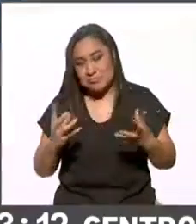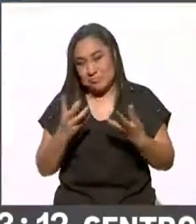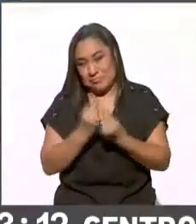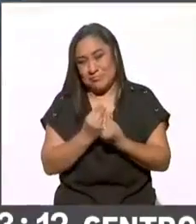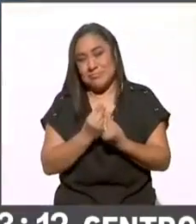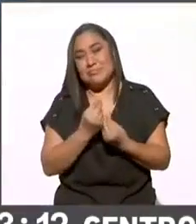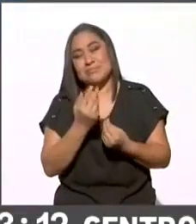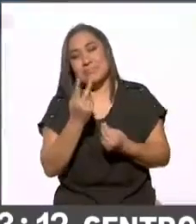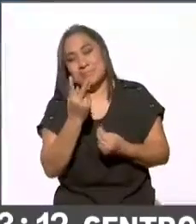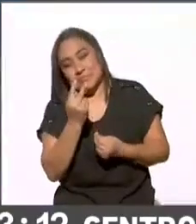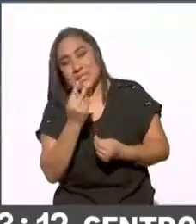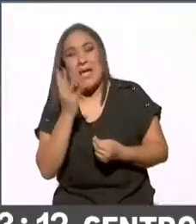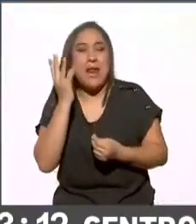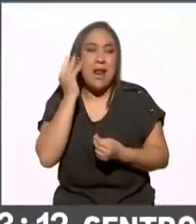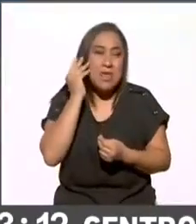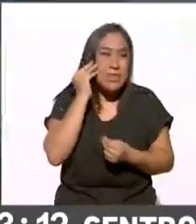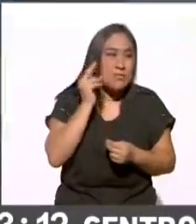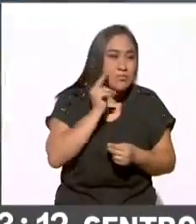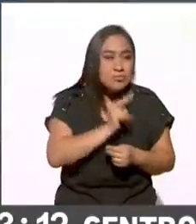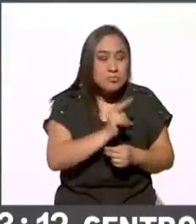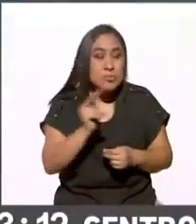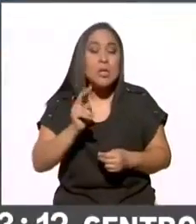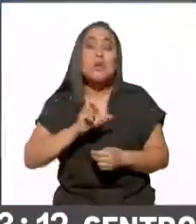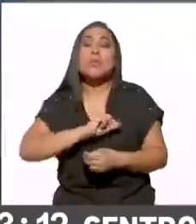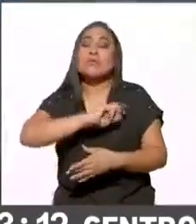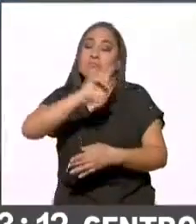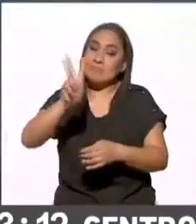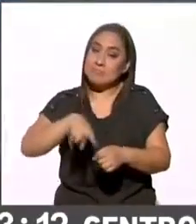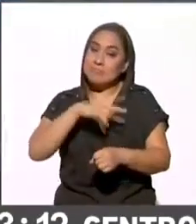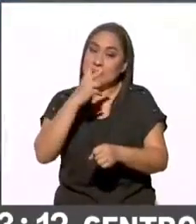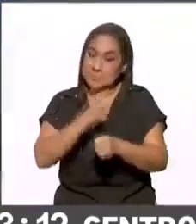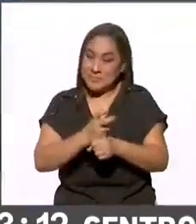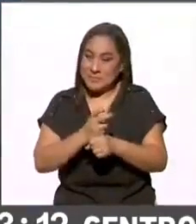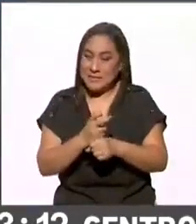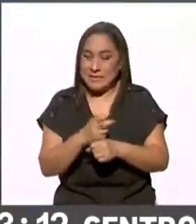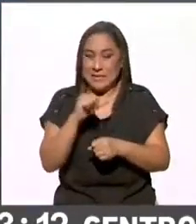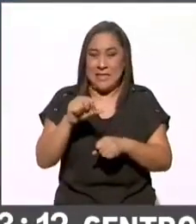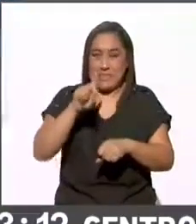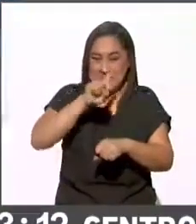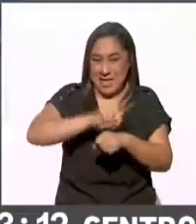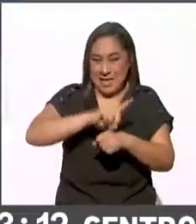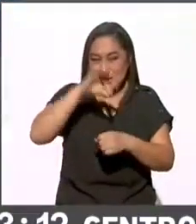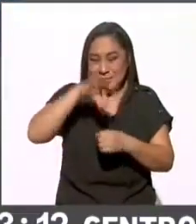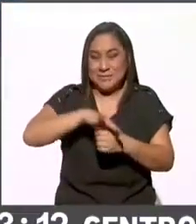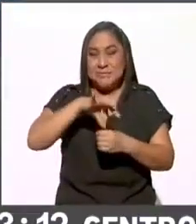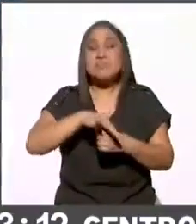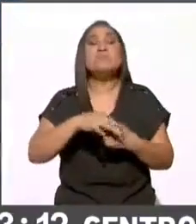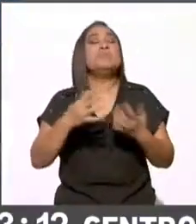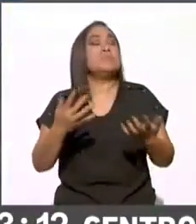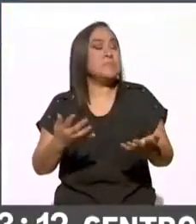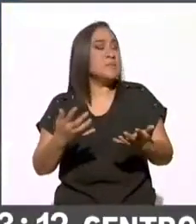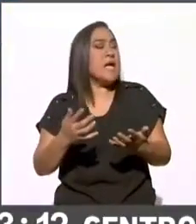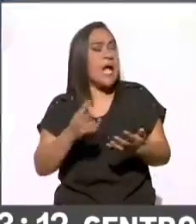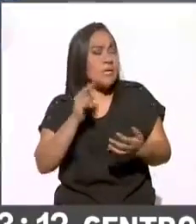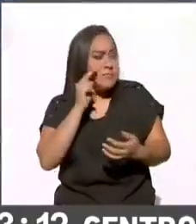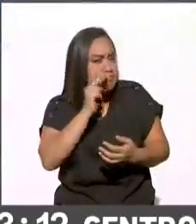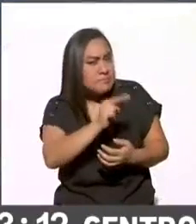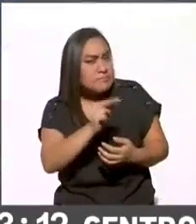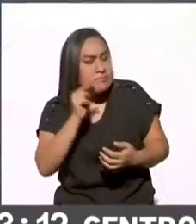públicos, donde en una segunda etapa de la jornada se pudieron ver mensajes